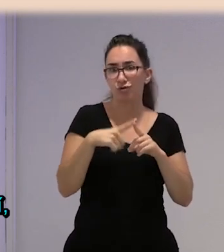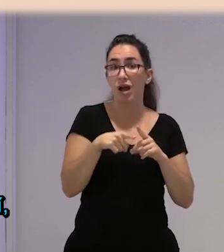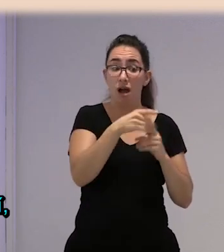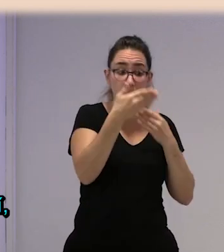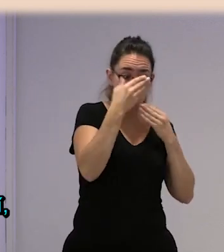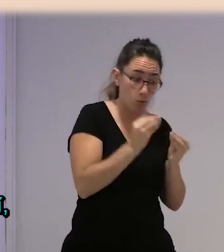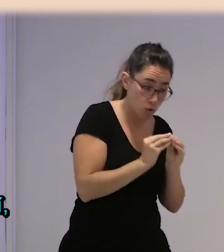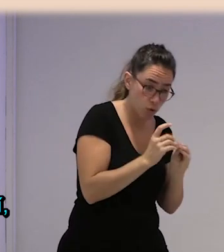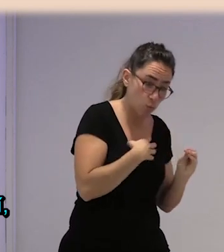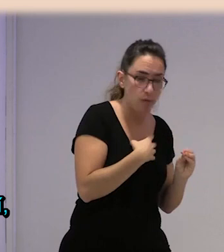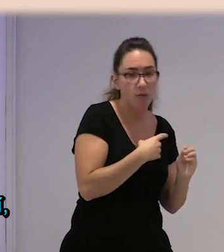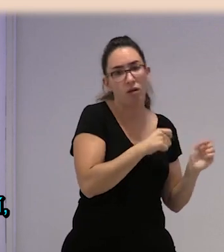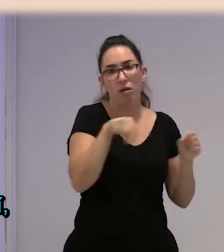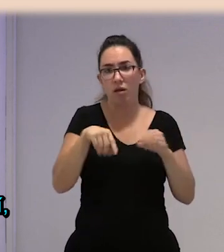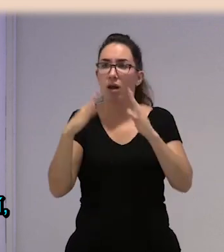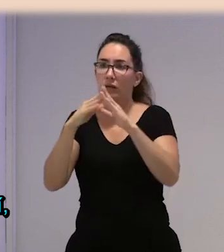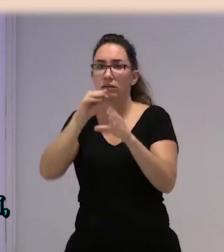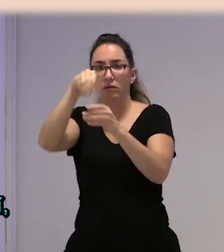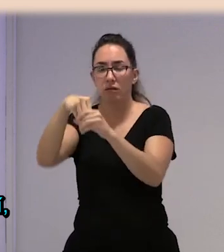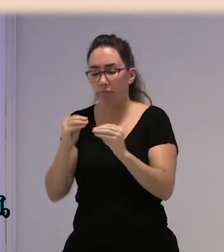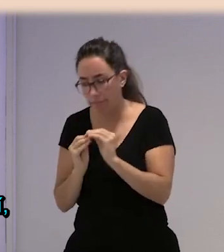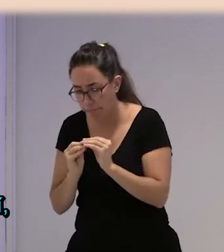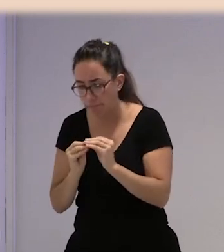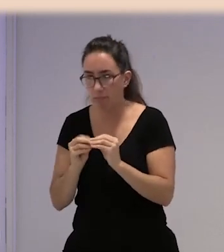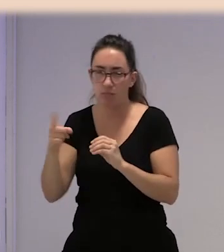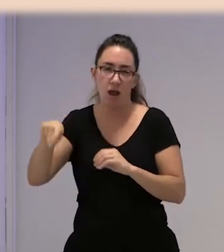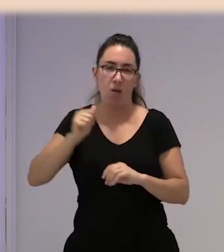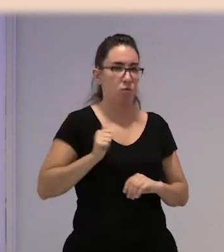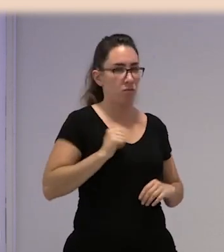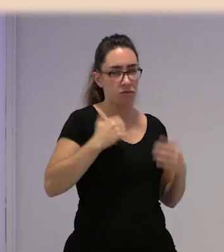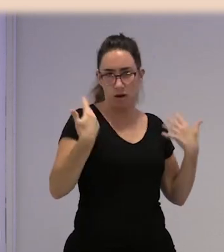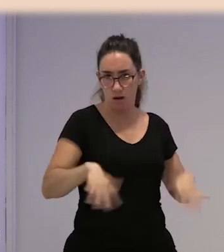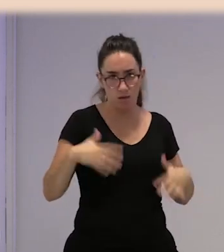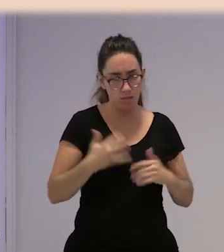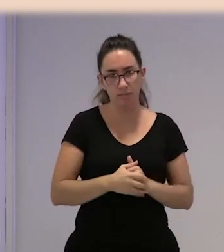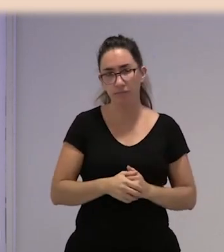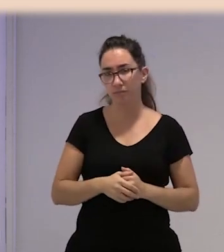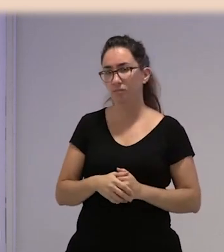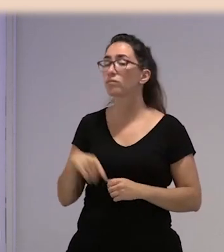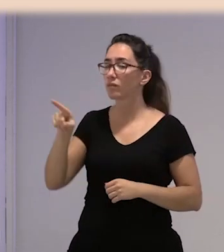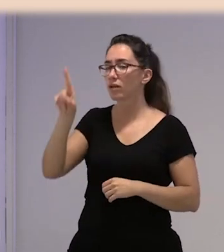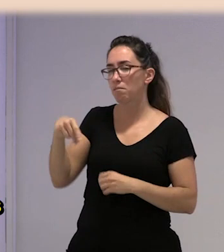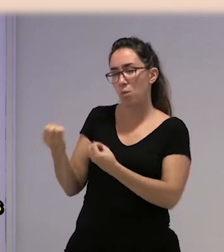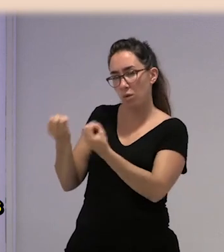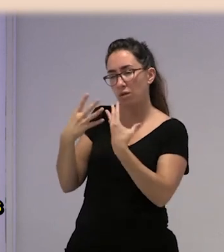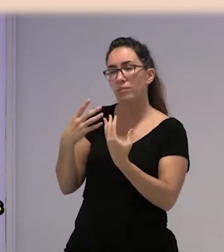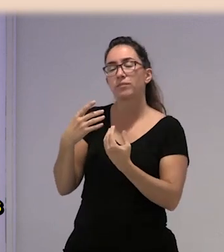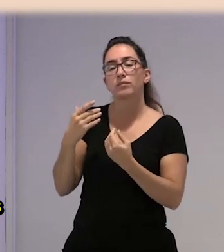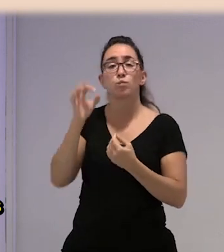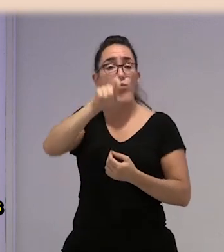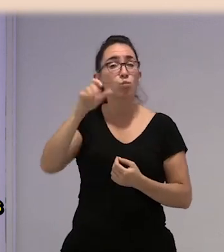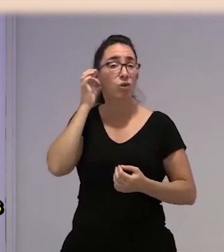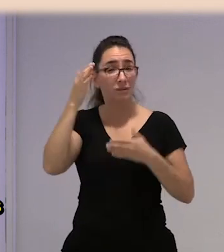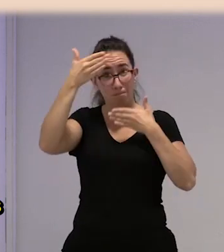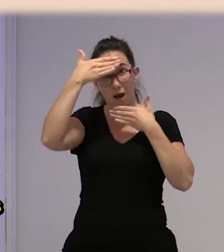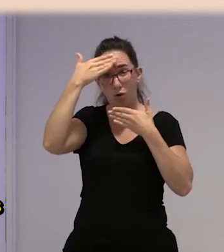pues, se la hacen las mujeres una vez que estén aquí. Y se aprovechen de ellas a lo máximo. Me contáis también, en el caso de las mujeres marroquíes, que muchas veces firman